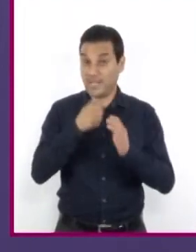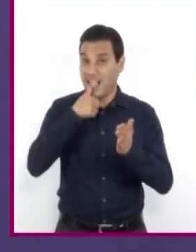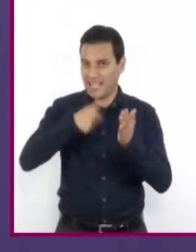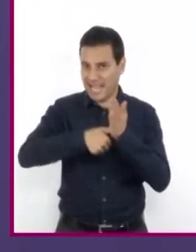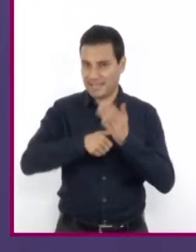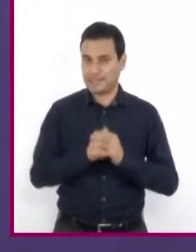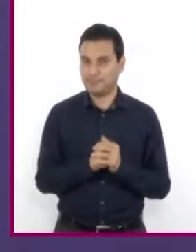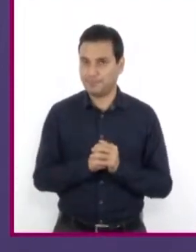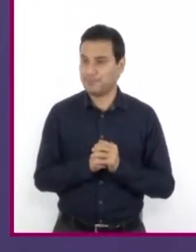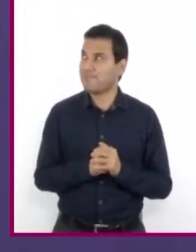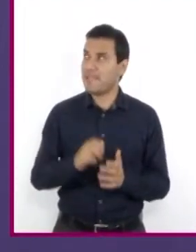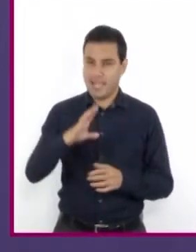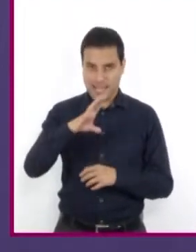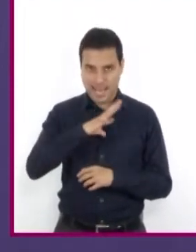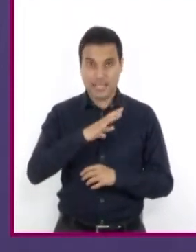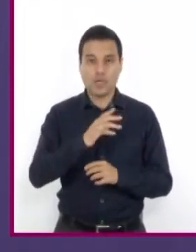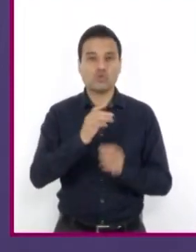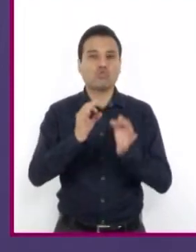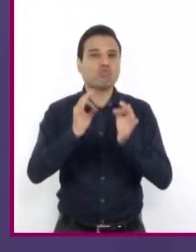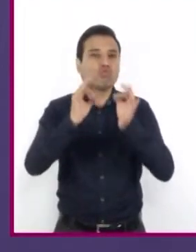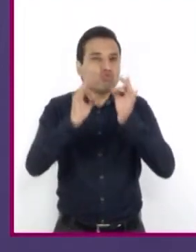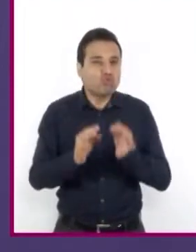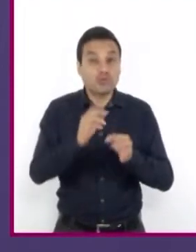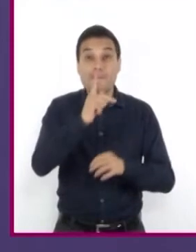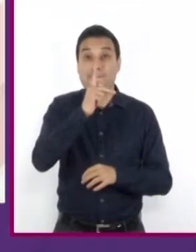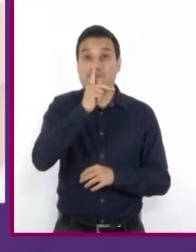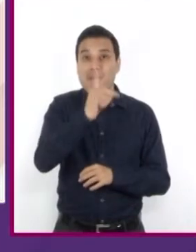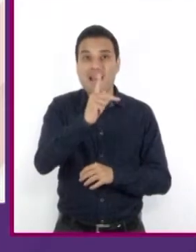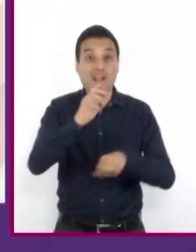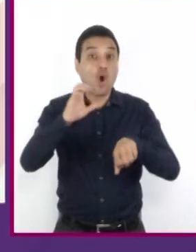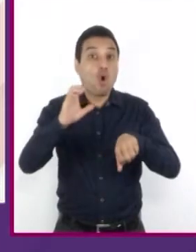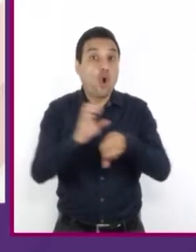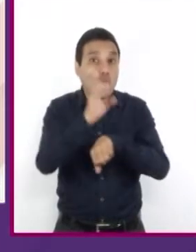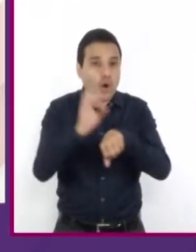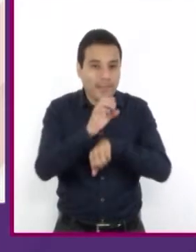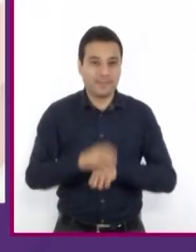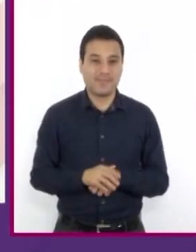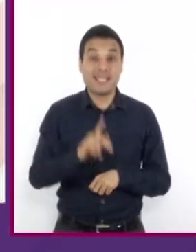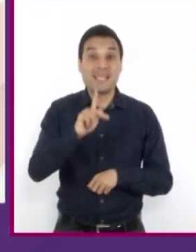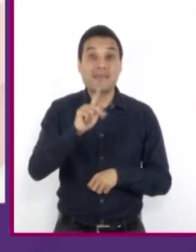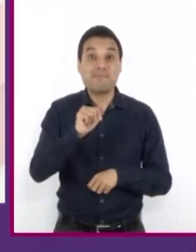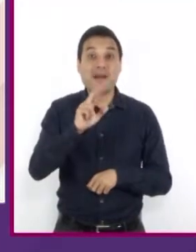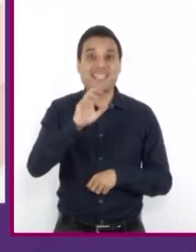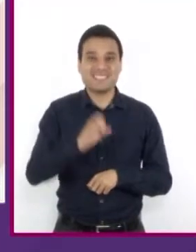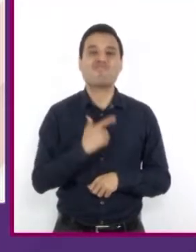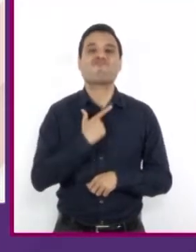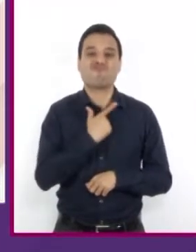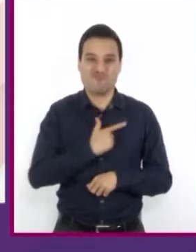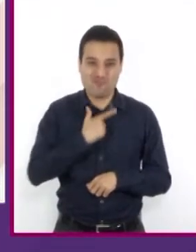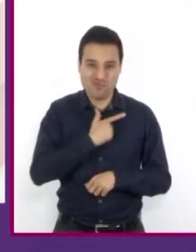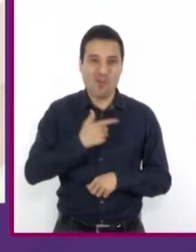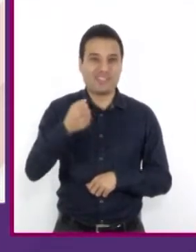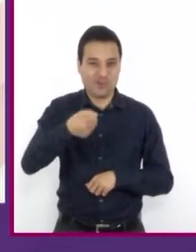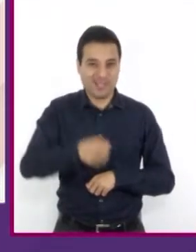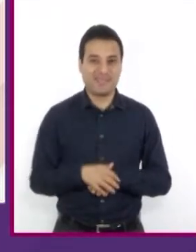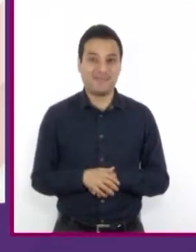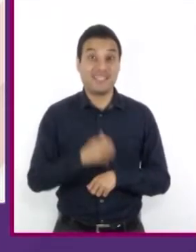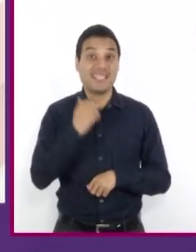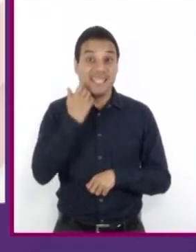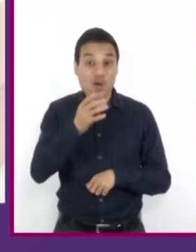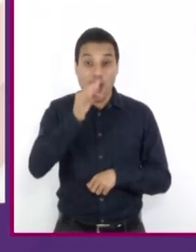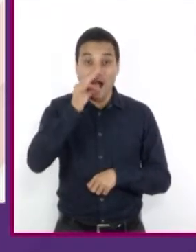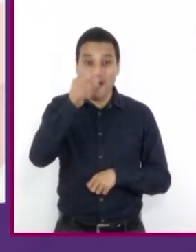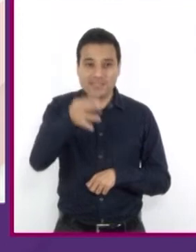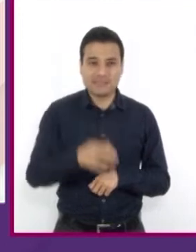que contiene expresiones de Colombia. ¡Vamos a leerla! Parse, me da gusto saludarte. Quiero que sepas